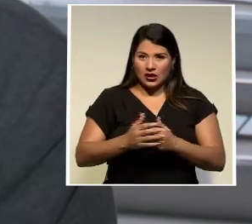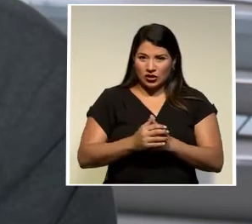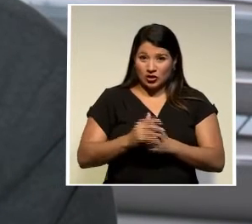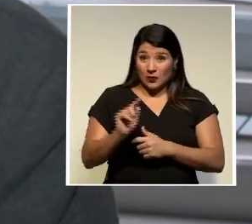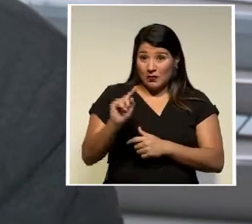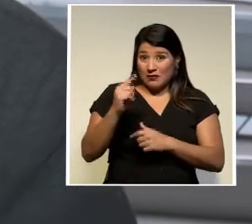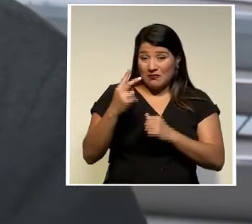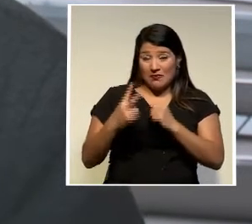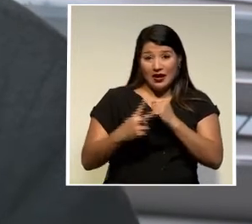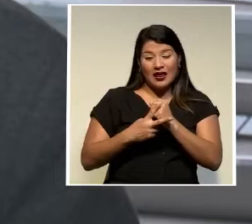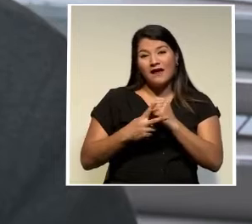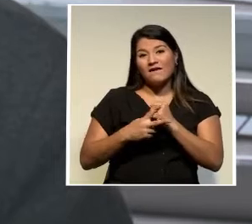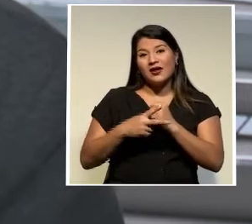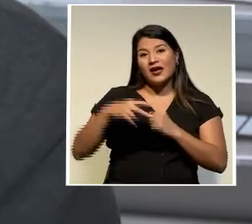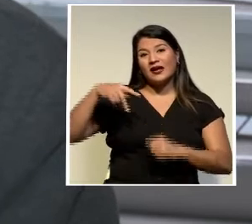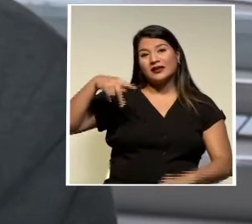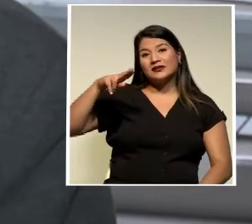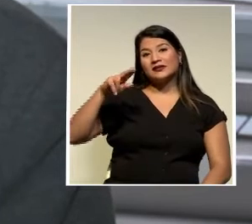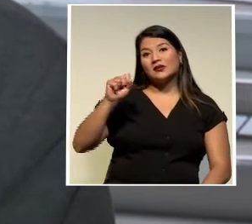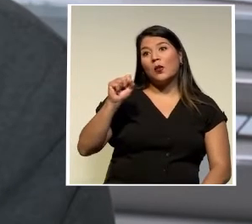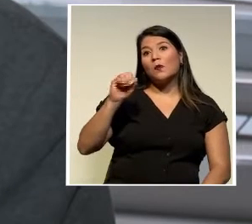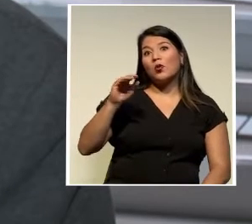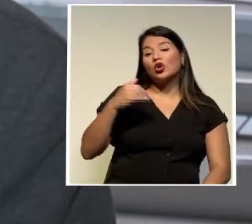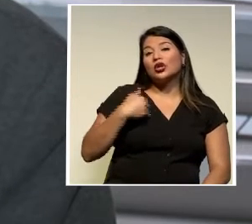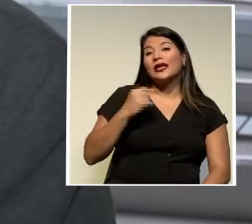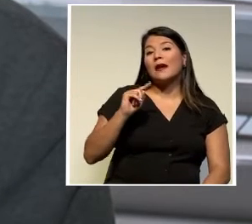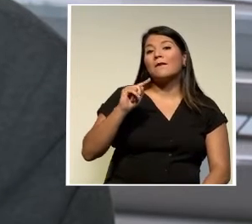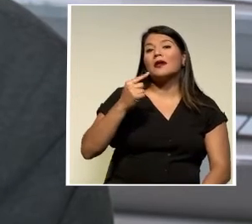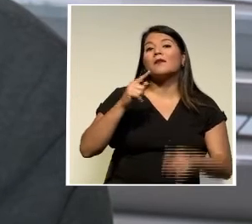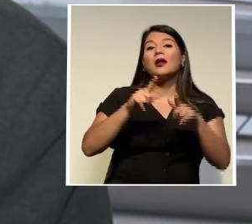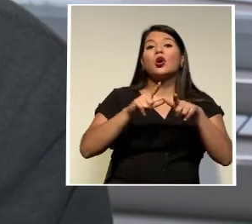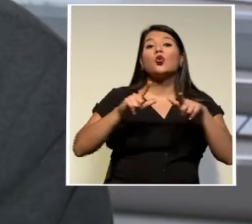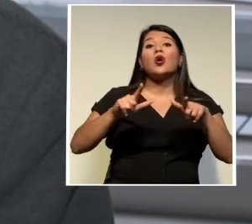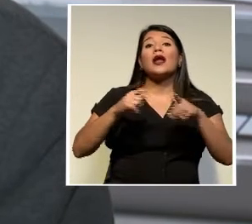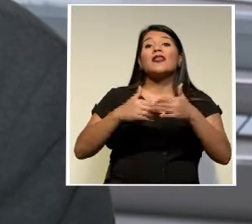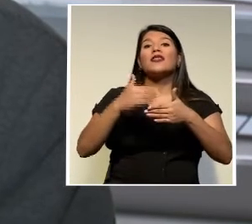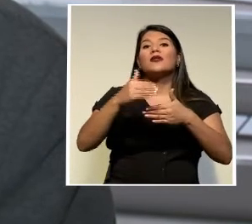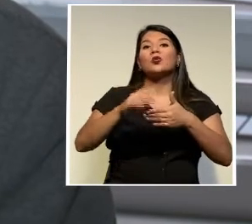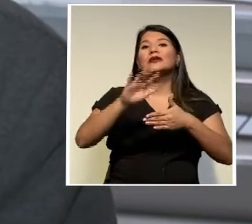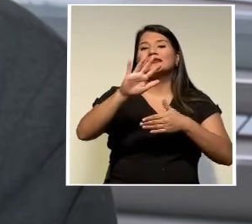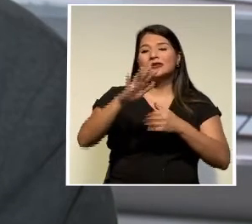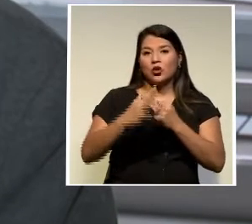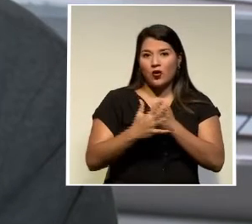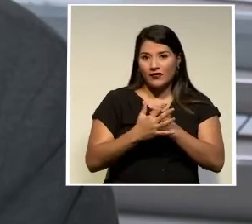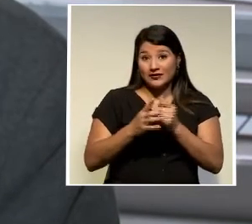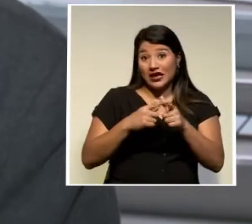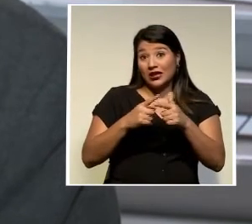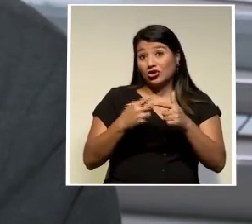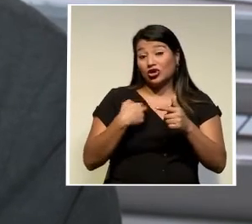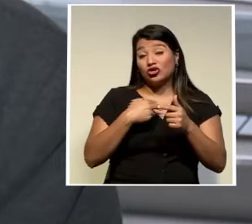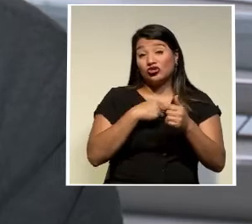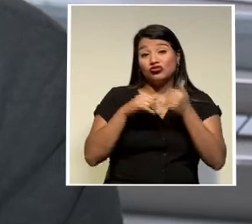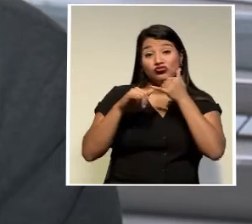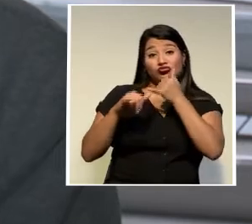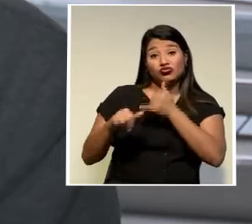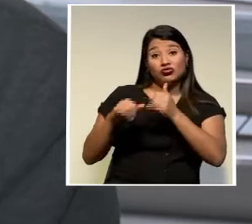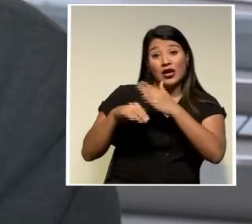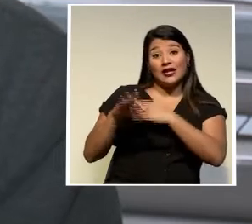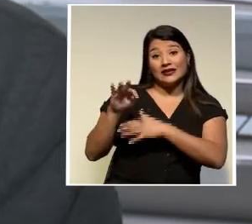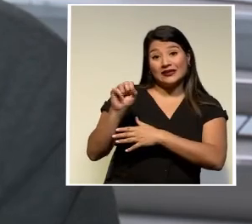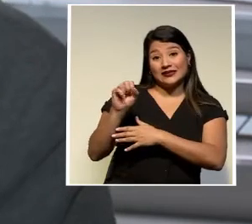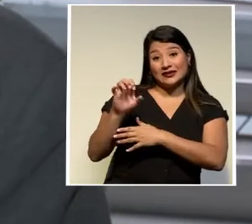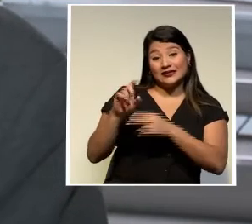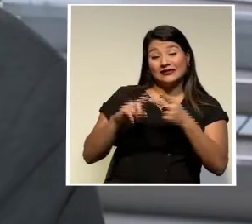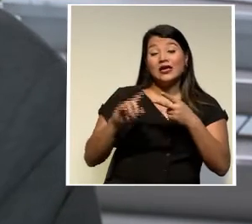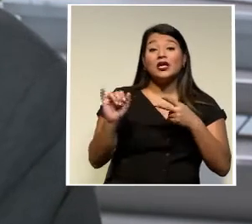encabezando después de 5 elecciones y presentamos un recurso de amparo electoral ante el tribunal supremo de elecciones al igual que